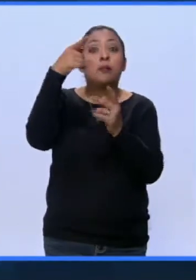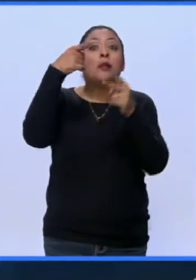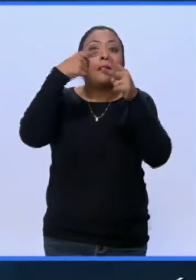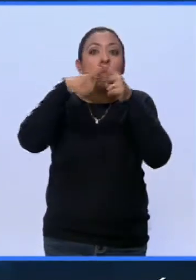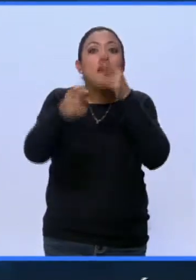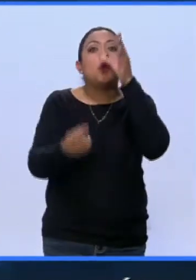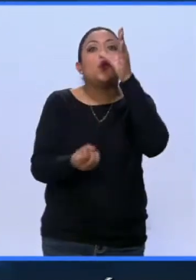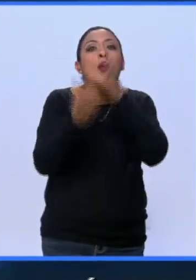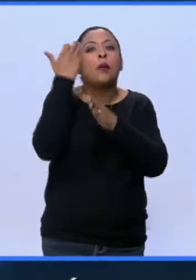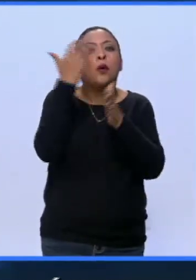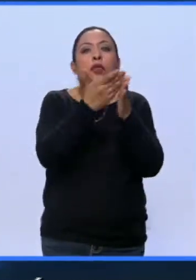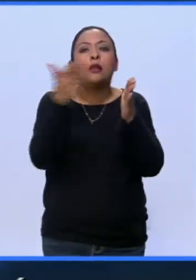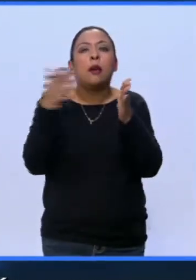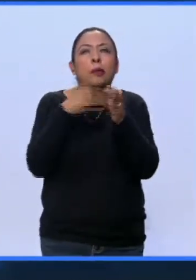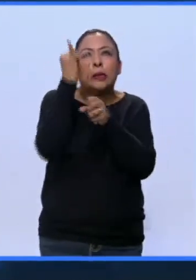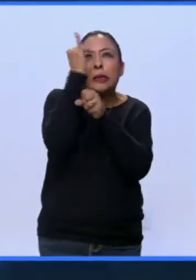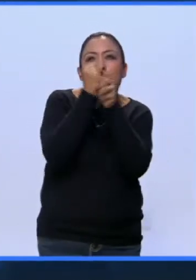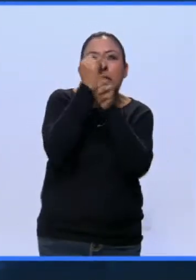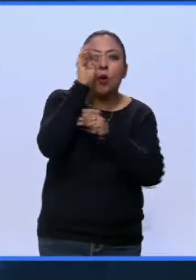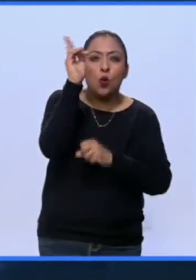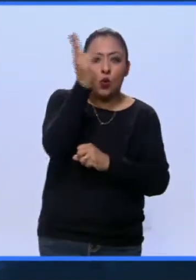nueva era en la exploración del universo.